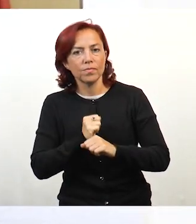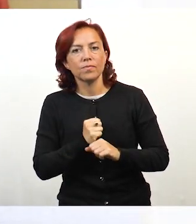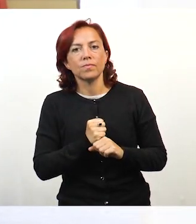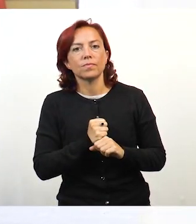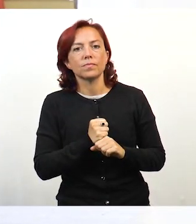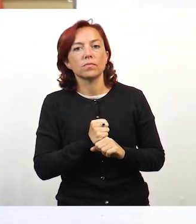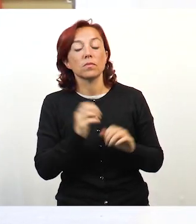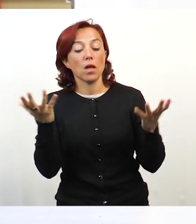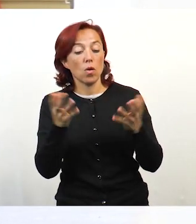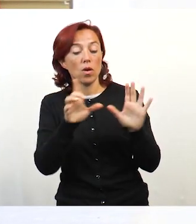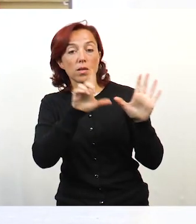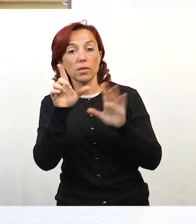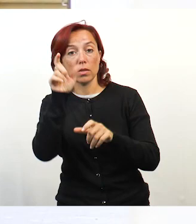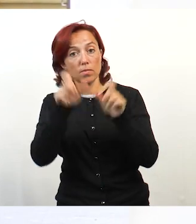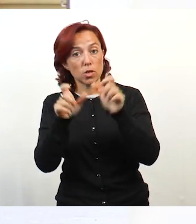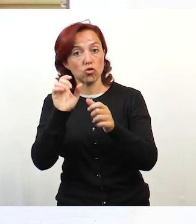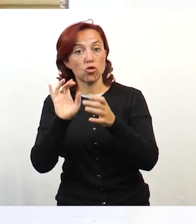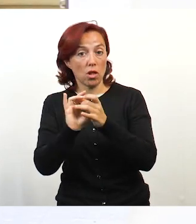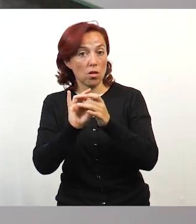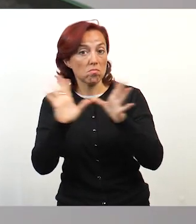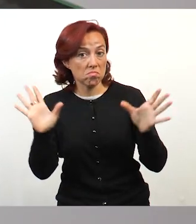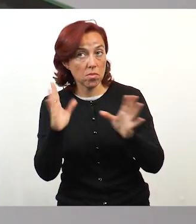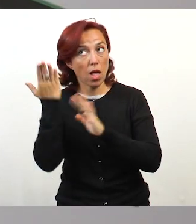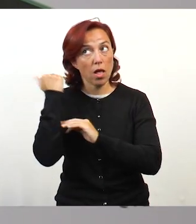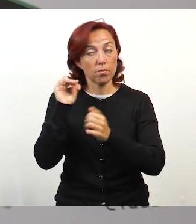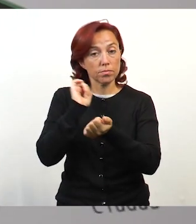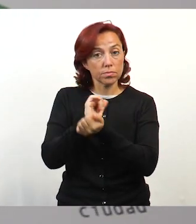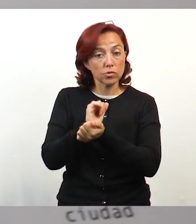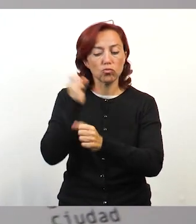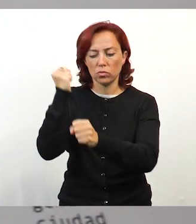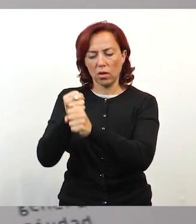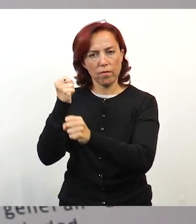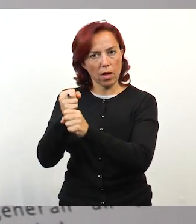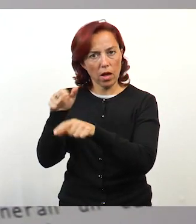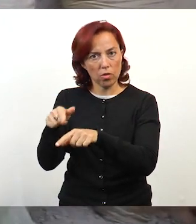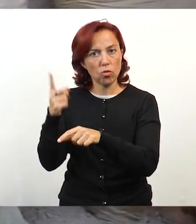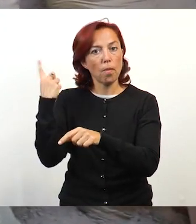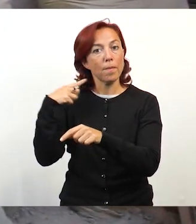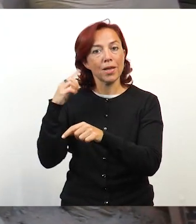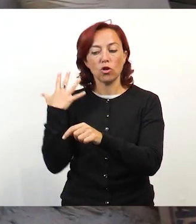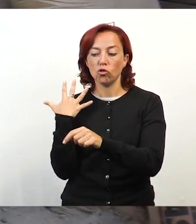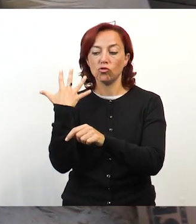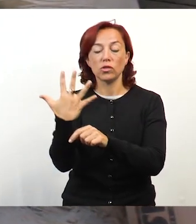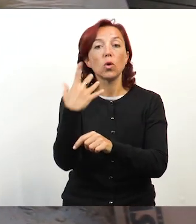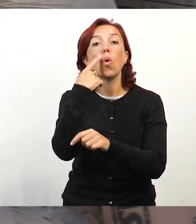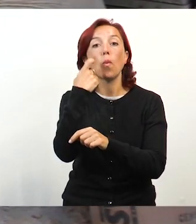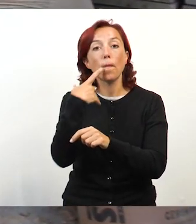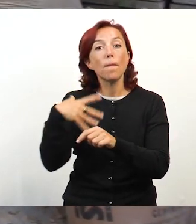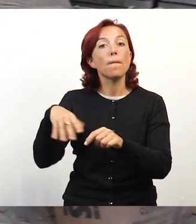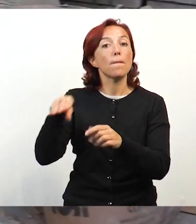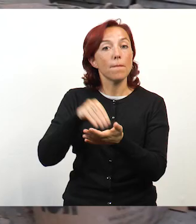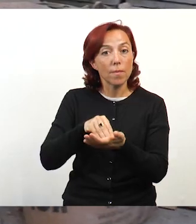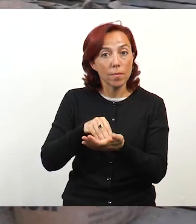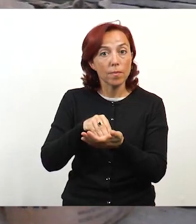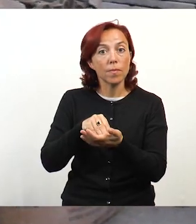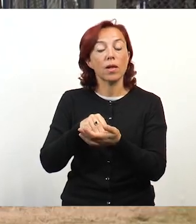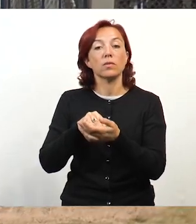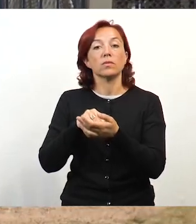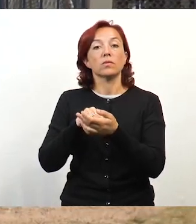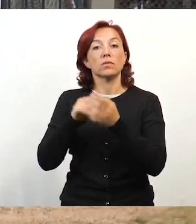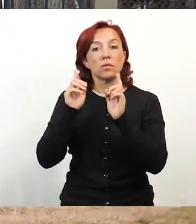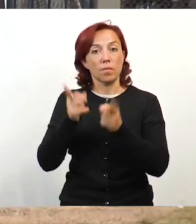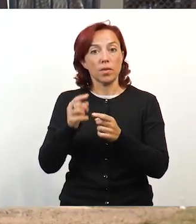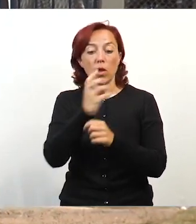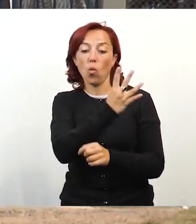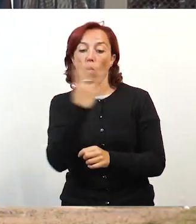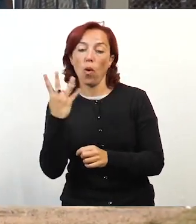Actualmente hay siete personas liberadas trabajando las obras, a los que se le sumarán una cuadrilla de cinco varones privados de libertad del